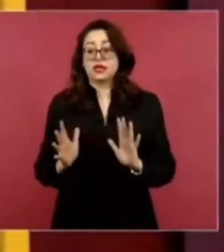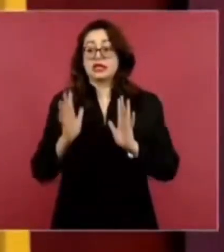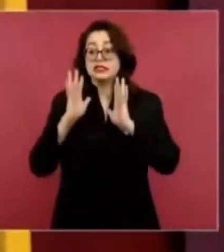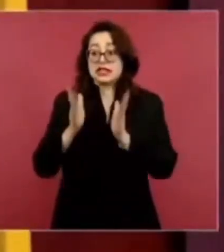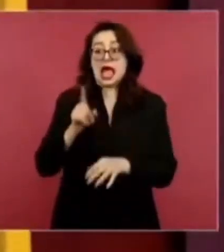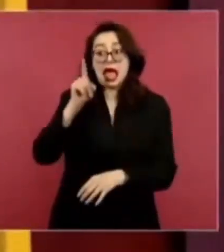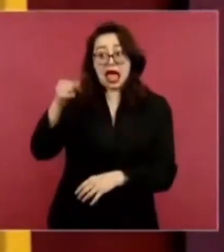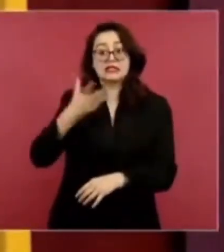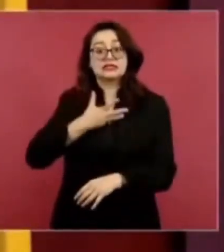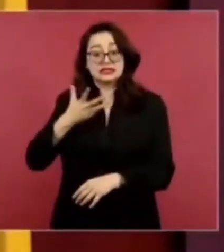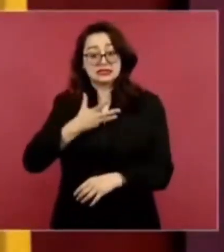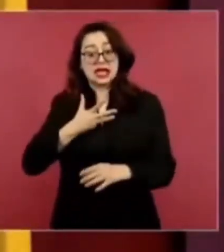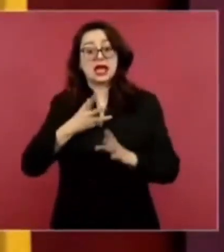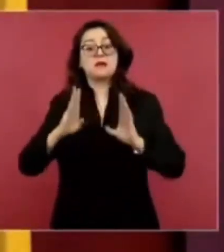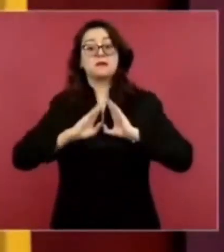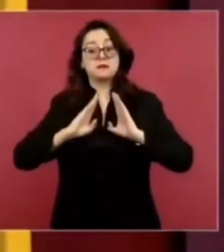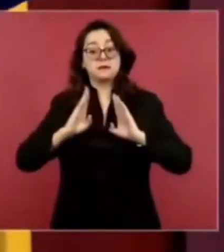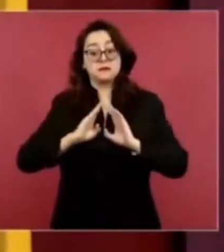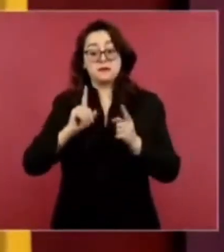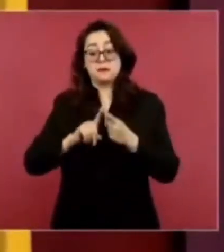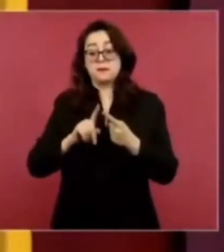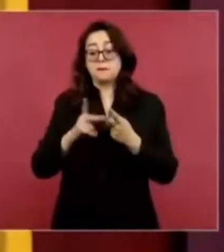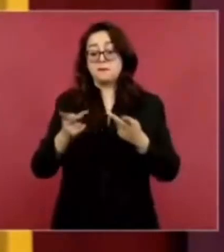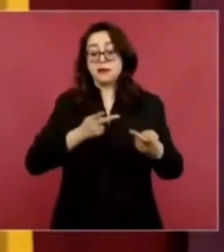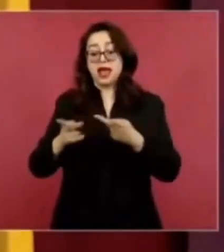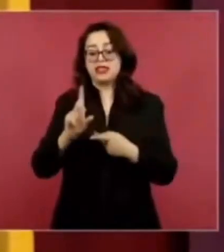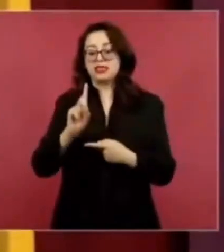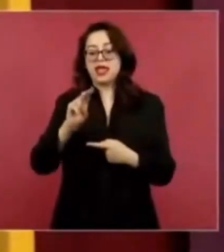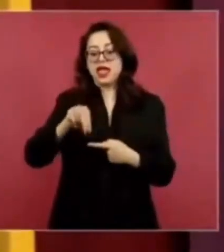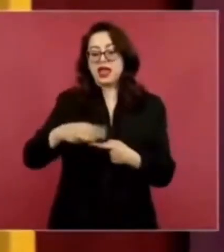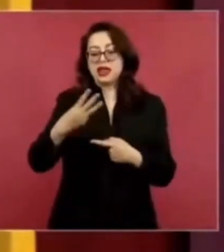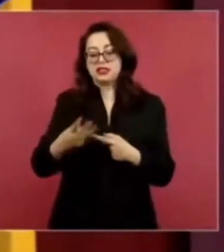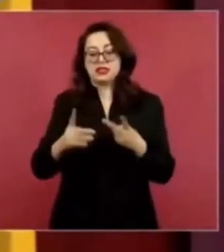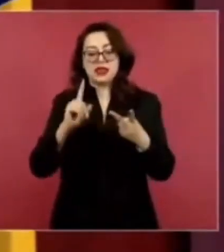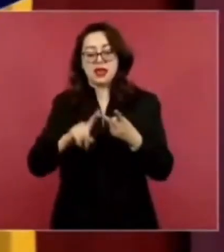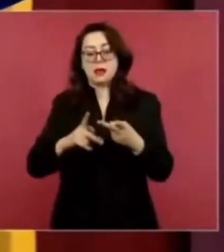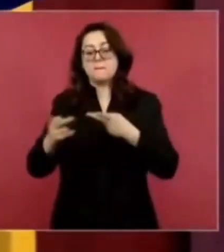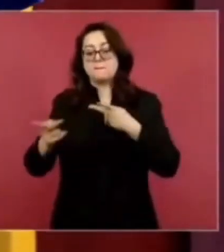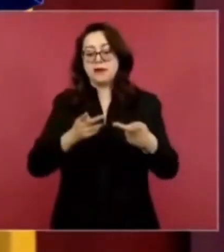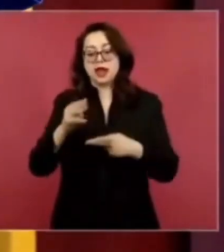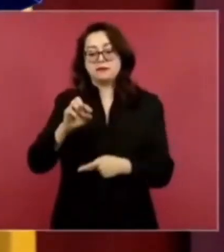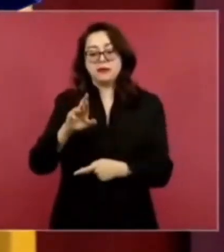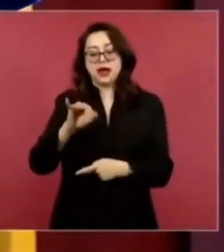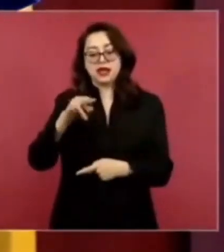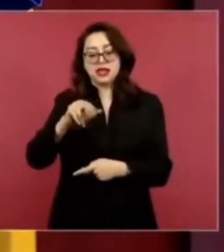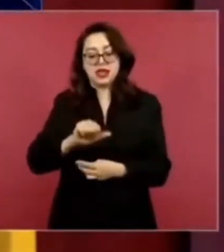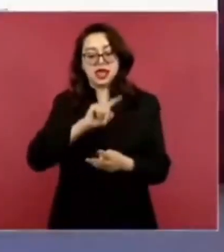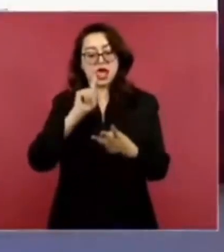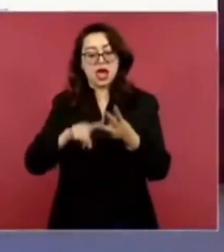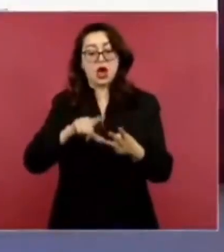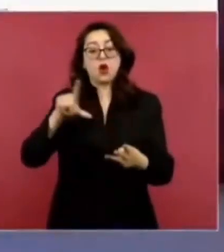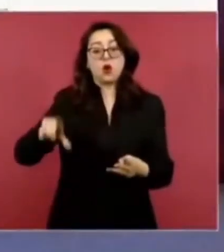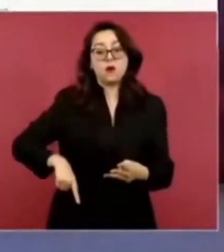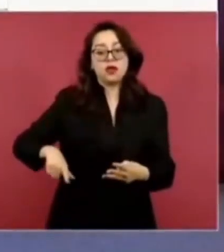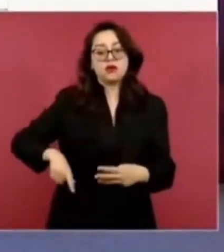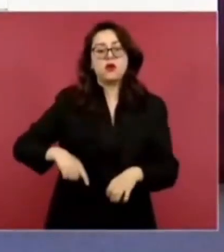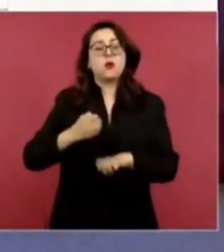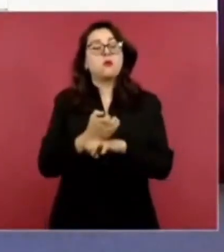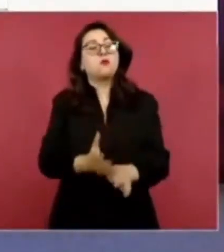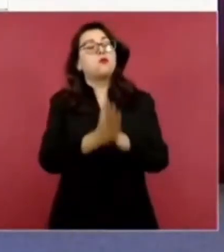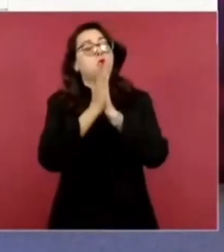-III y el plan Marina, en coordinación con el gobierno del Estado. Acepten